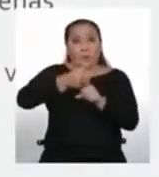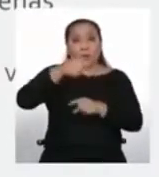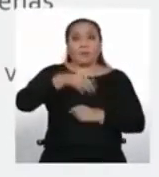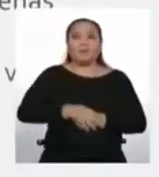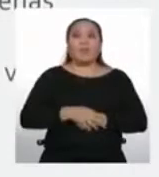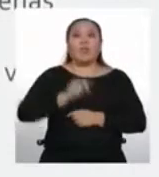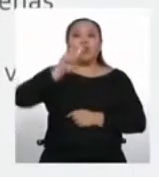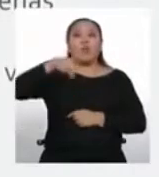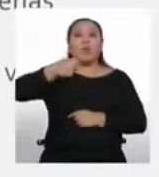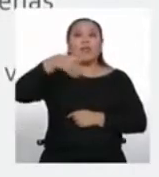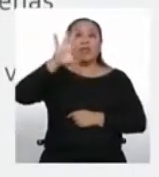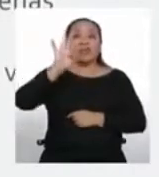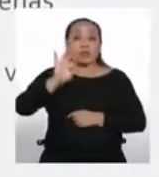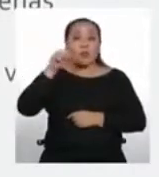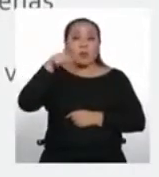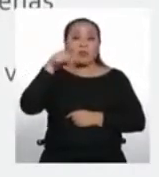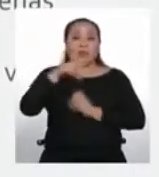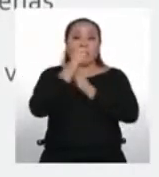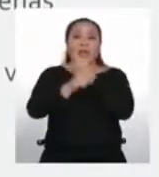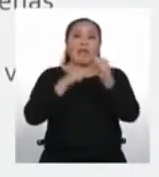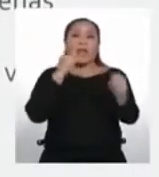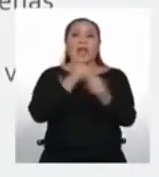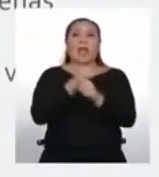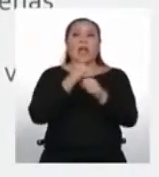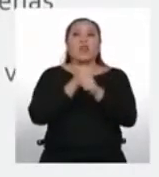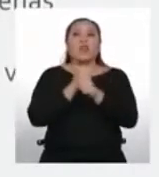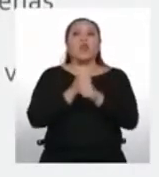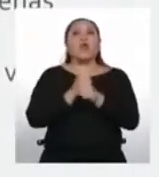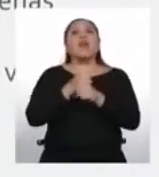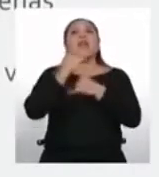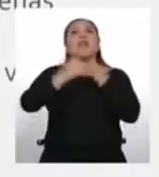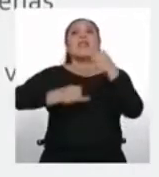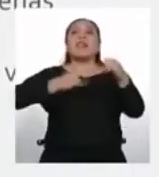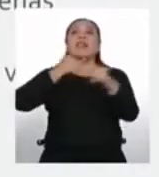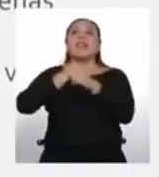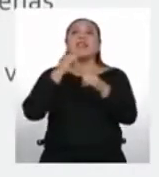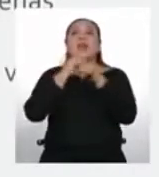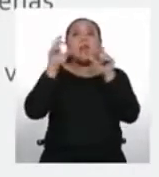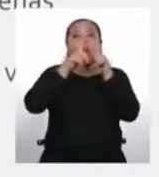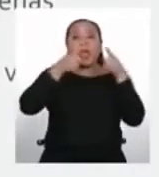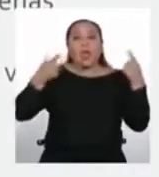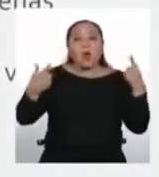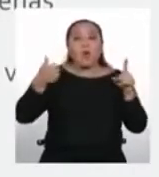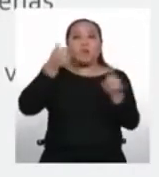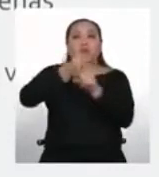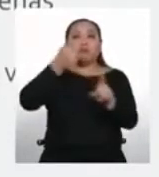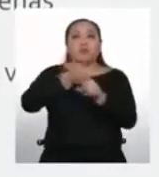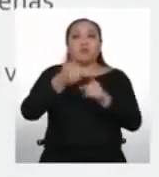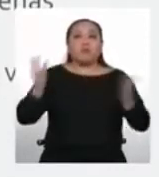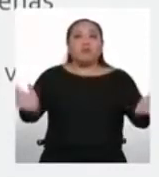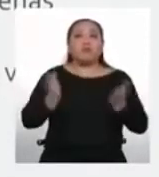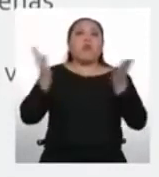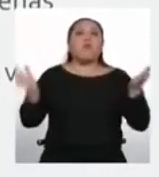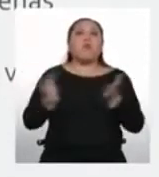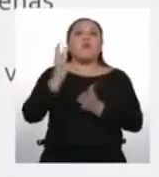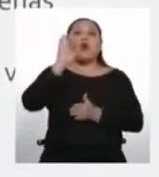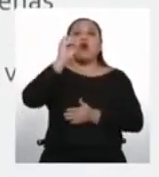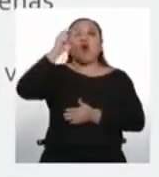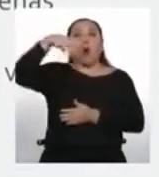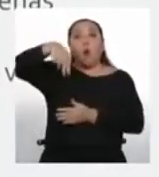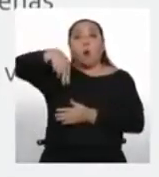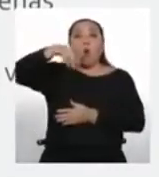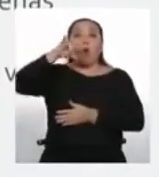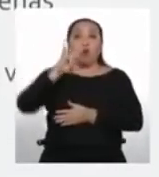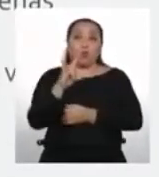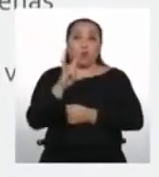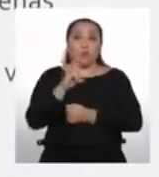fue declarado el Año Internacional de las Lenguas Indígenas, promovido por la Organización de las Naciones Unidas para la